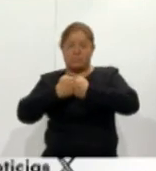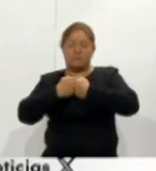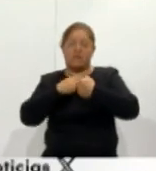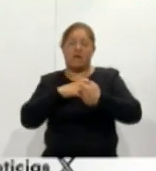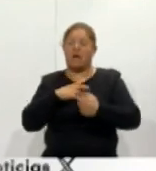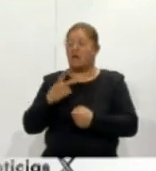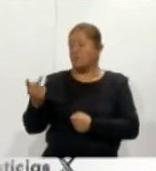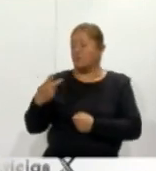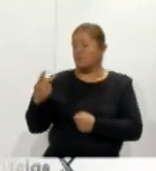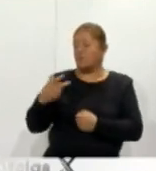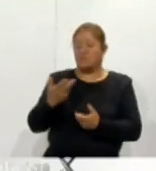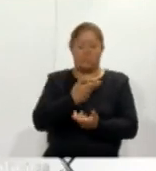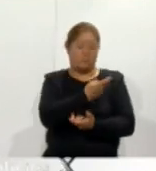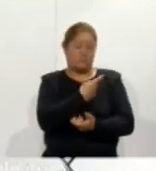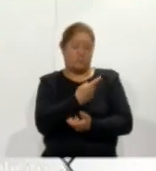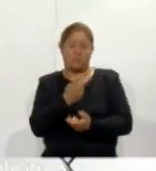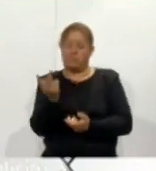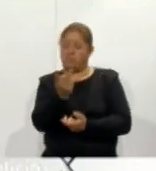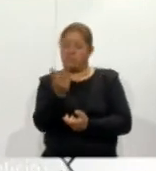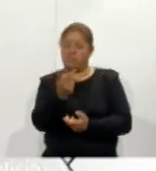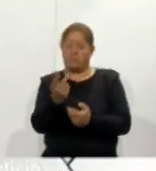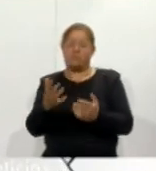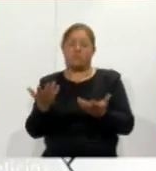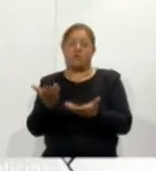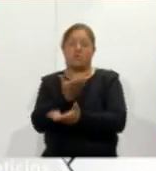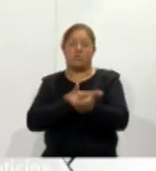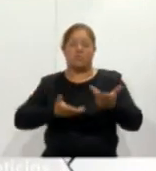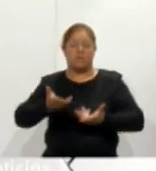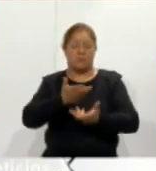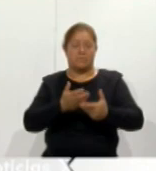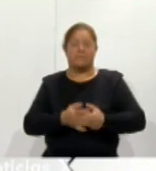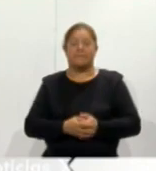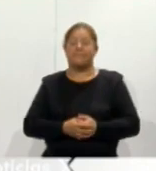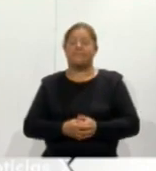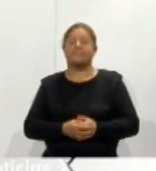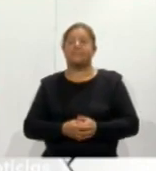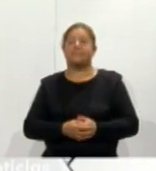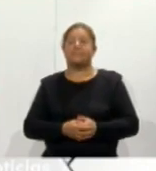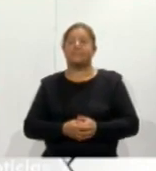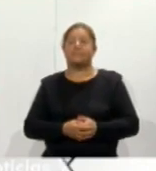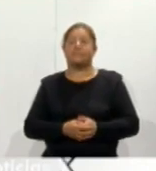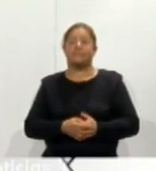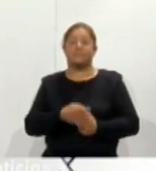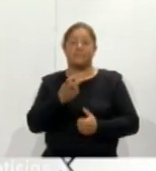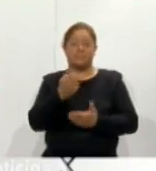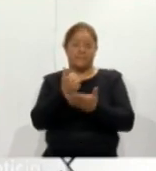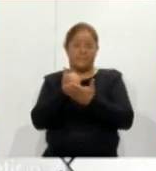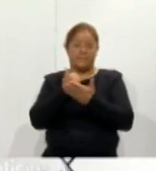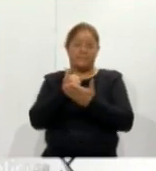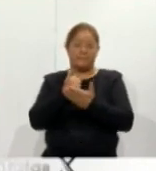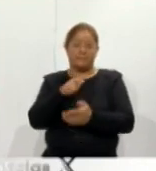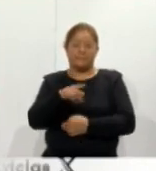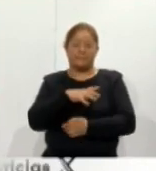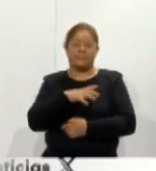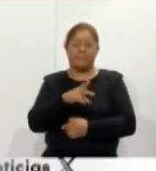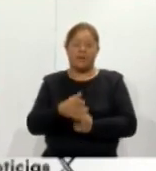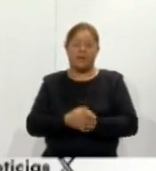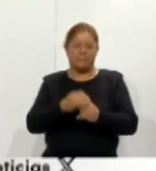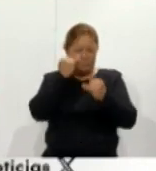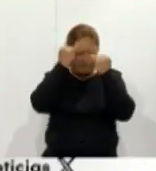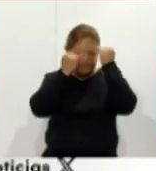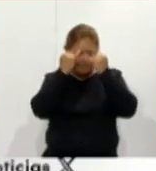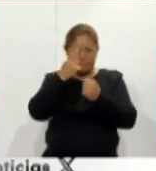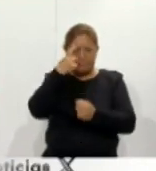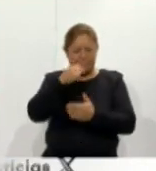compartimos cada uno de nosotros. Esto nos conlleva a generar acciones que permitan disminuir la incidencia